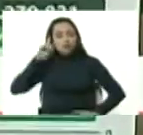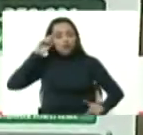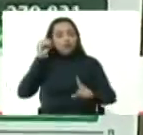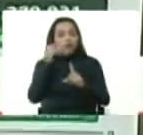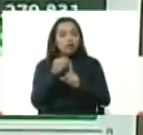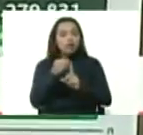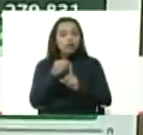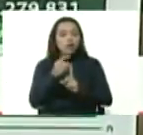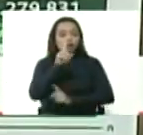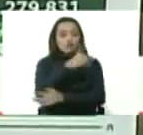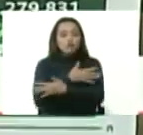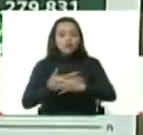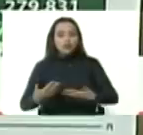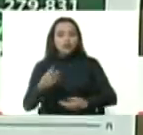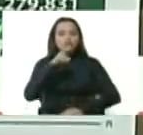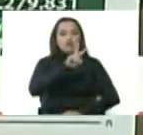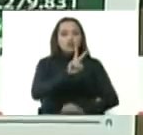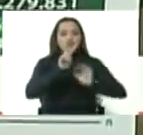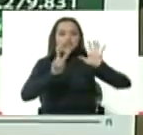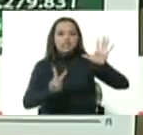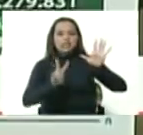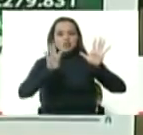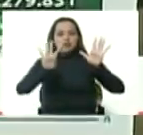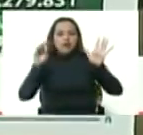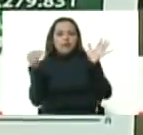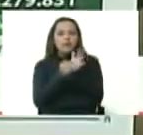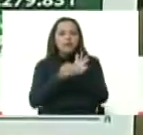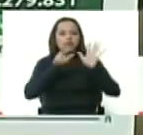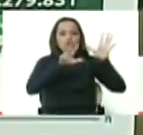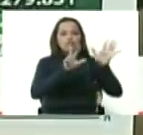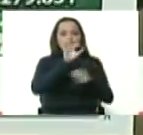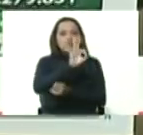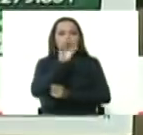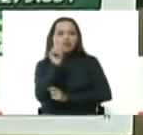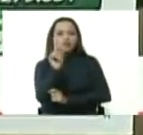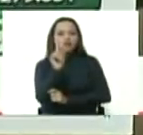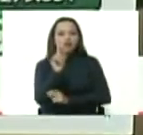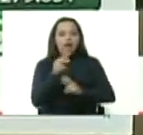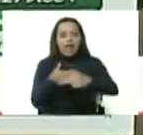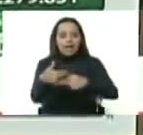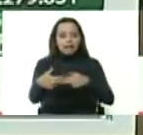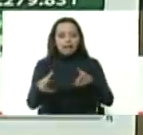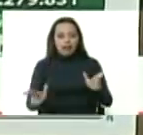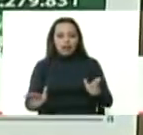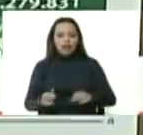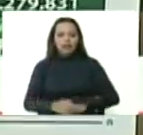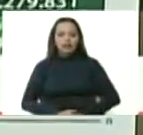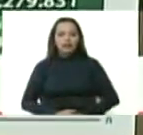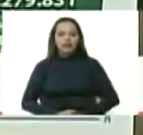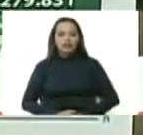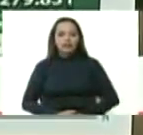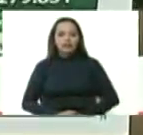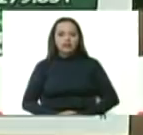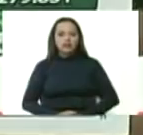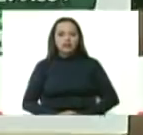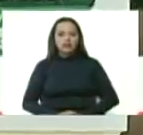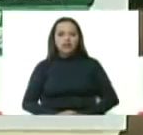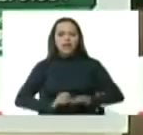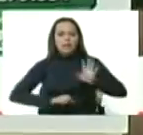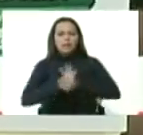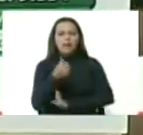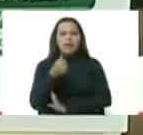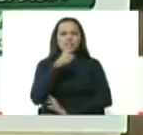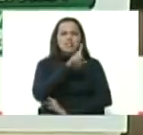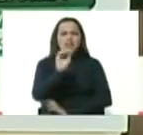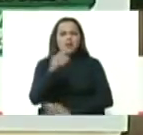es un millón doscientos setenta y nueve mil ochocientos treinta y un hectáreas y más de diez